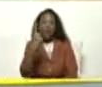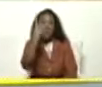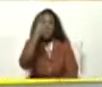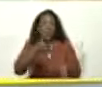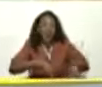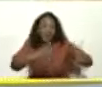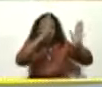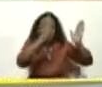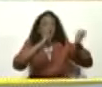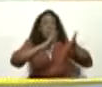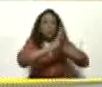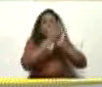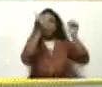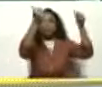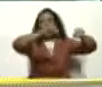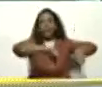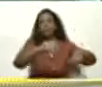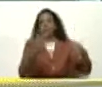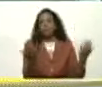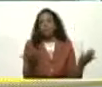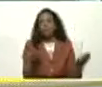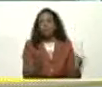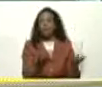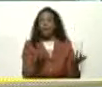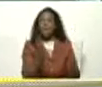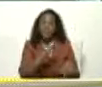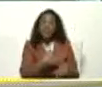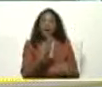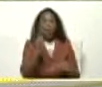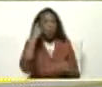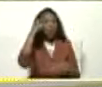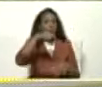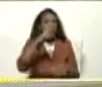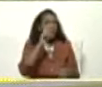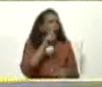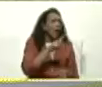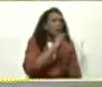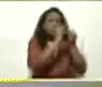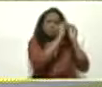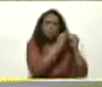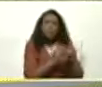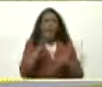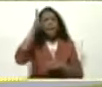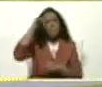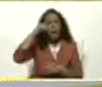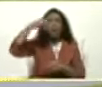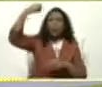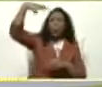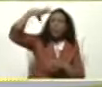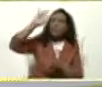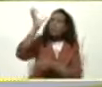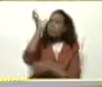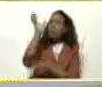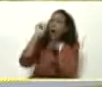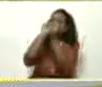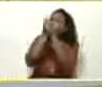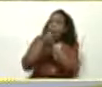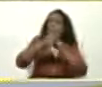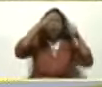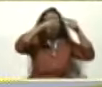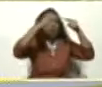edificio Que hicimos Ya estaría Destruido En cambio ahorita Nosotros hacemos Mantenimiento De los baños La iluminación La